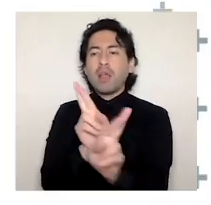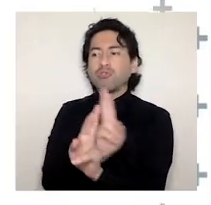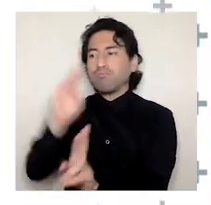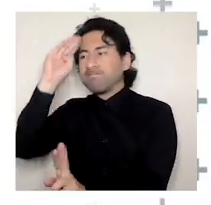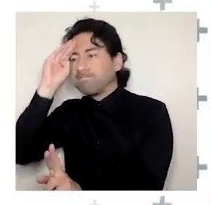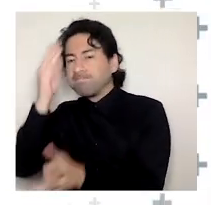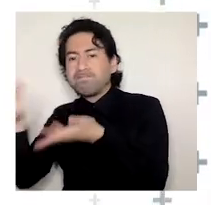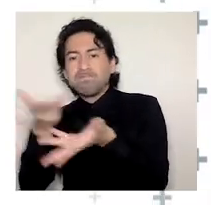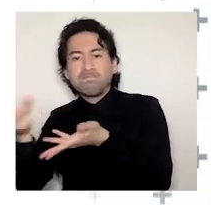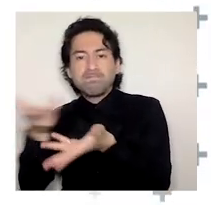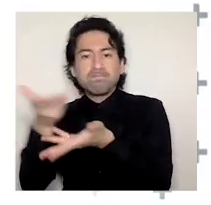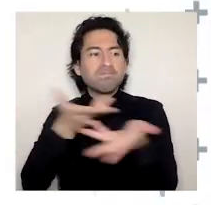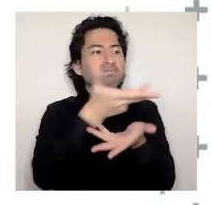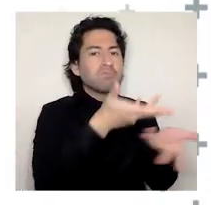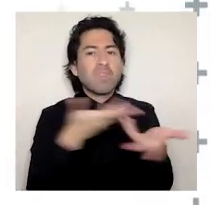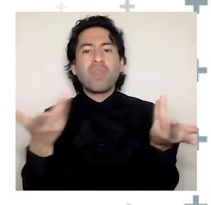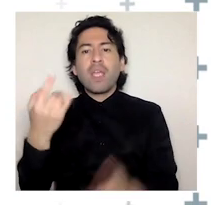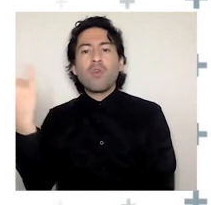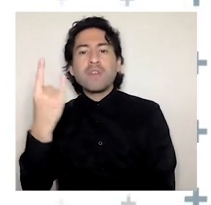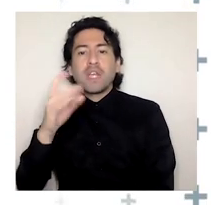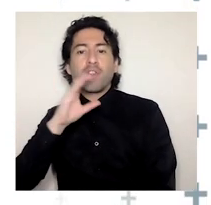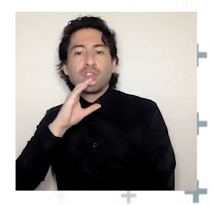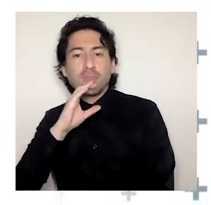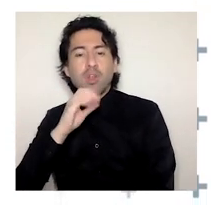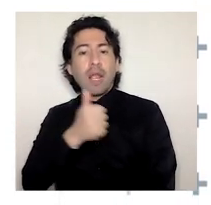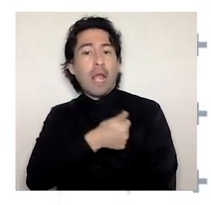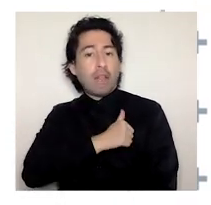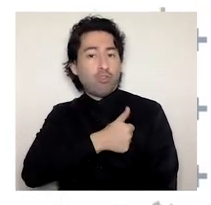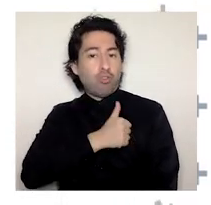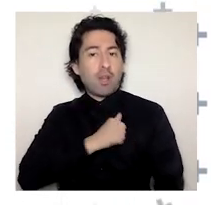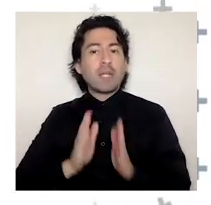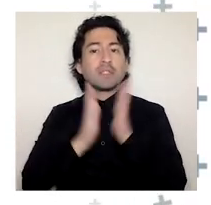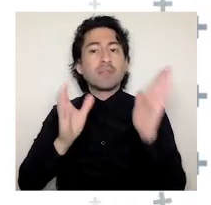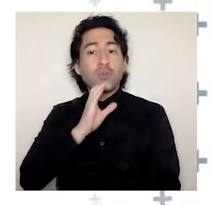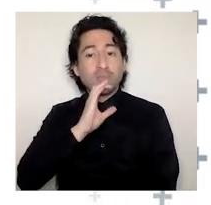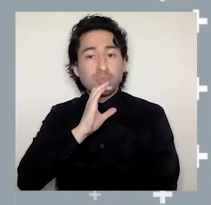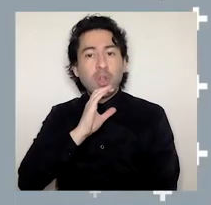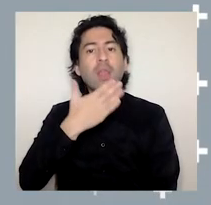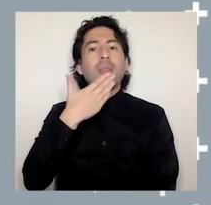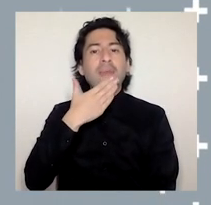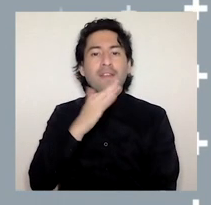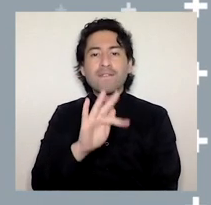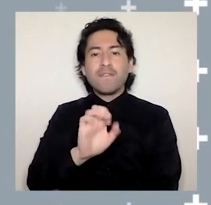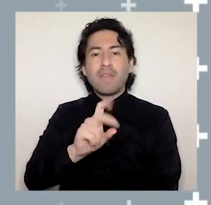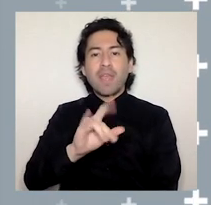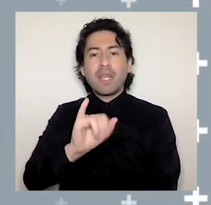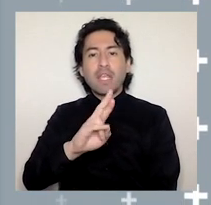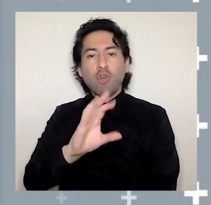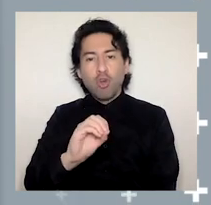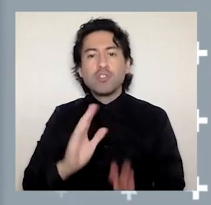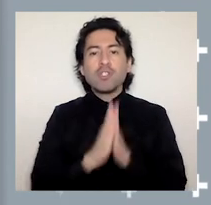universidades de Concepción, Católica de la Santísima Concepción y Federico Santa María en torno a los